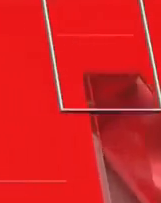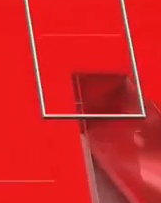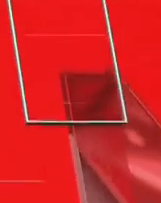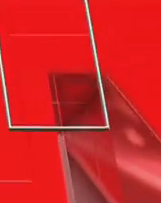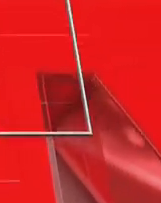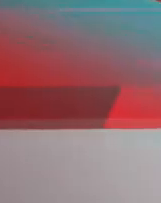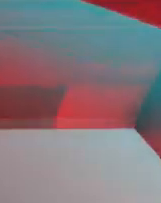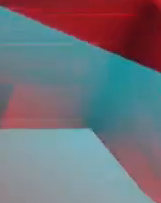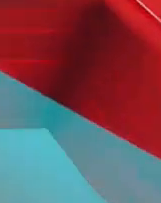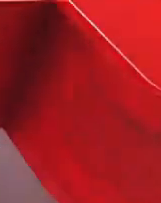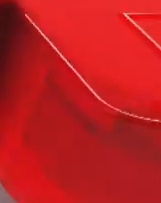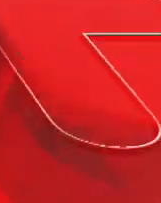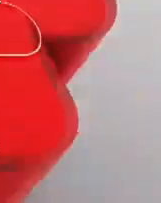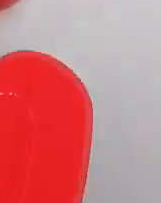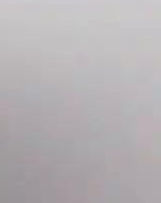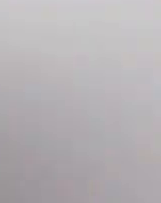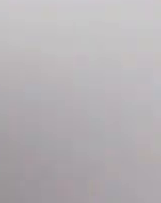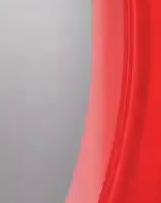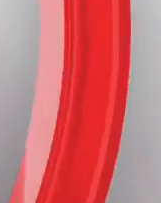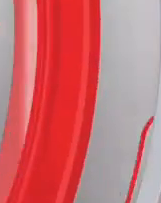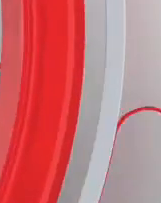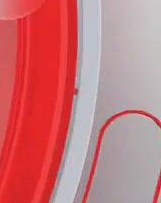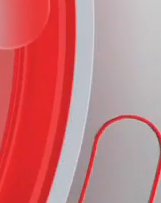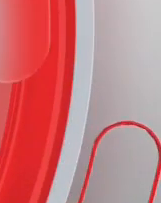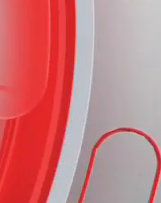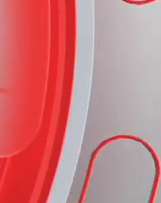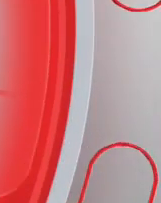24 horas, Central.